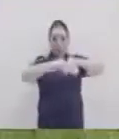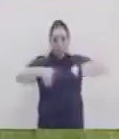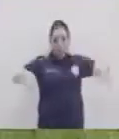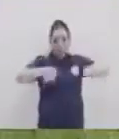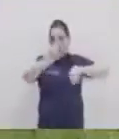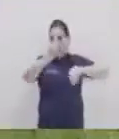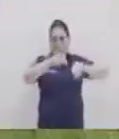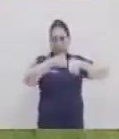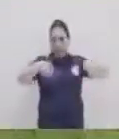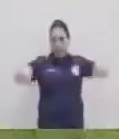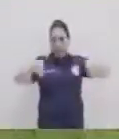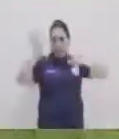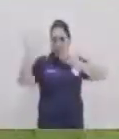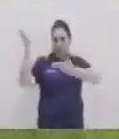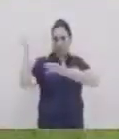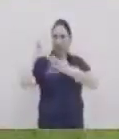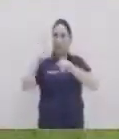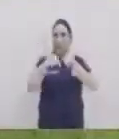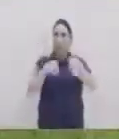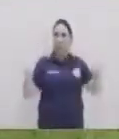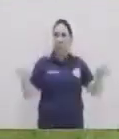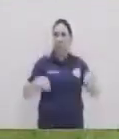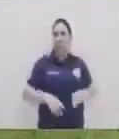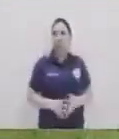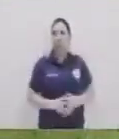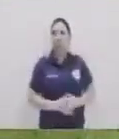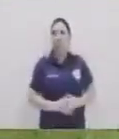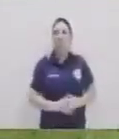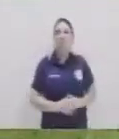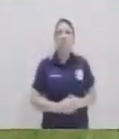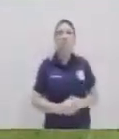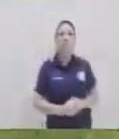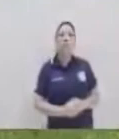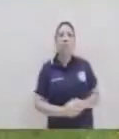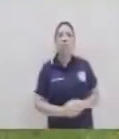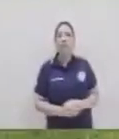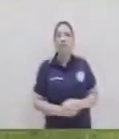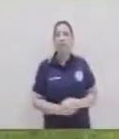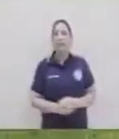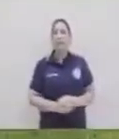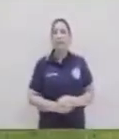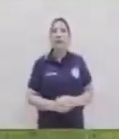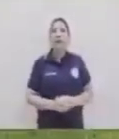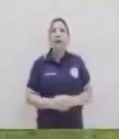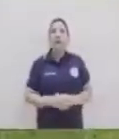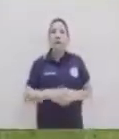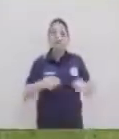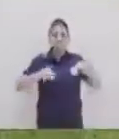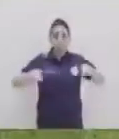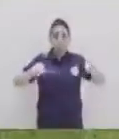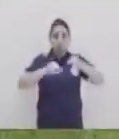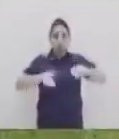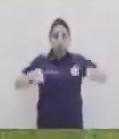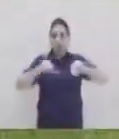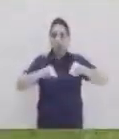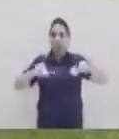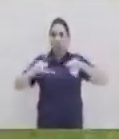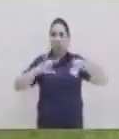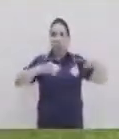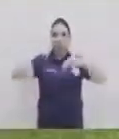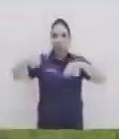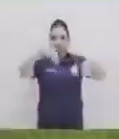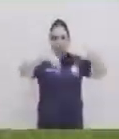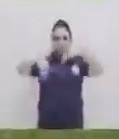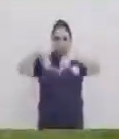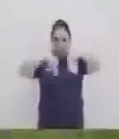una línea en este caso yo coloque unos platos vamos a iniciar moviéndonos al alrededor